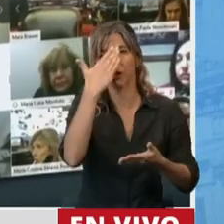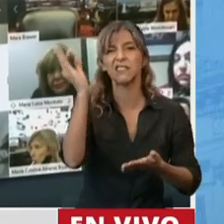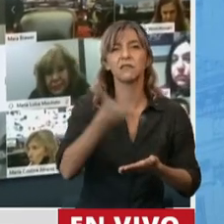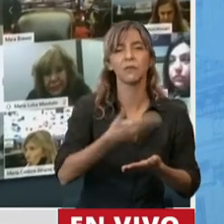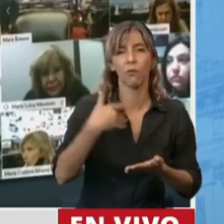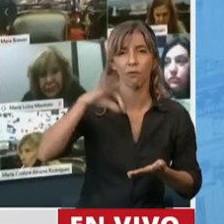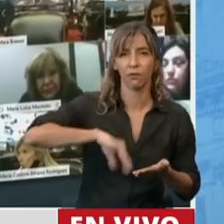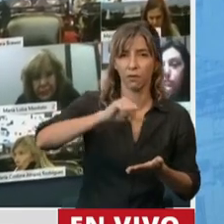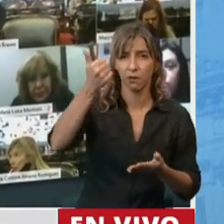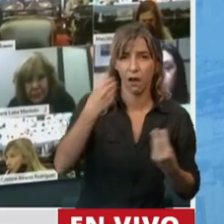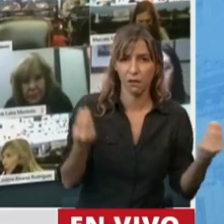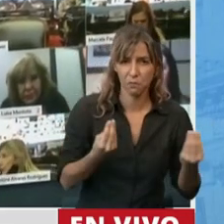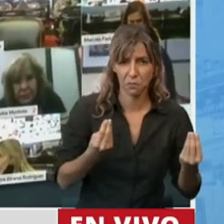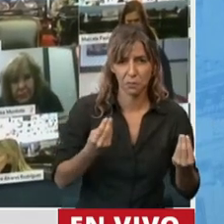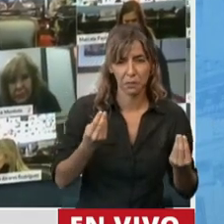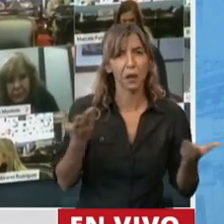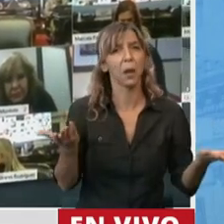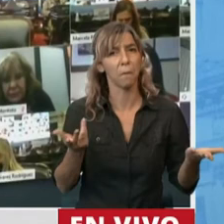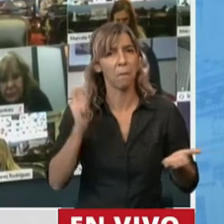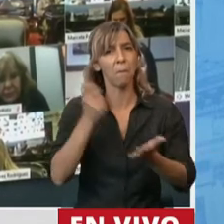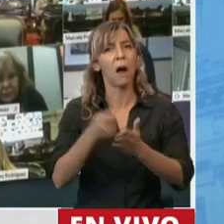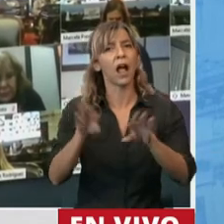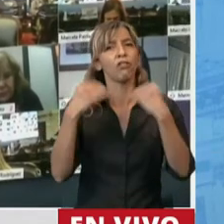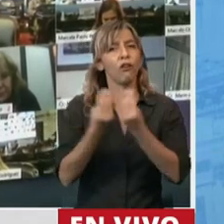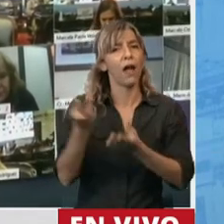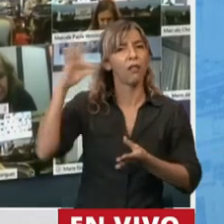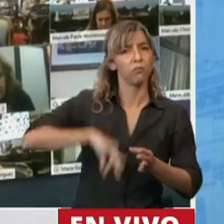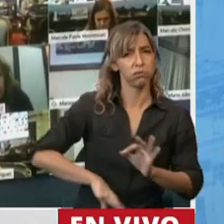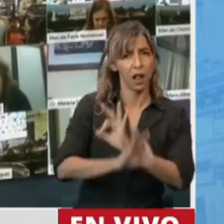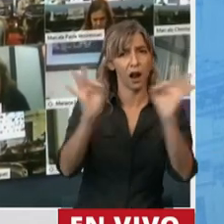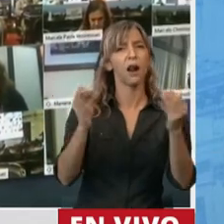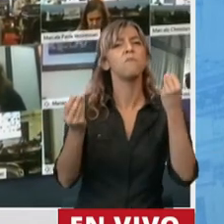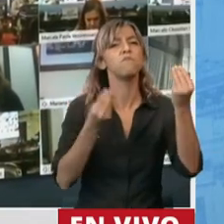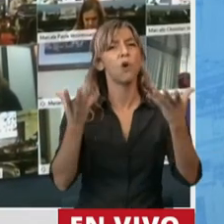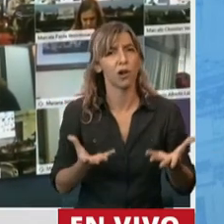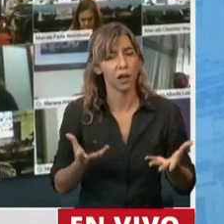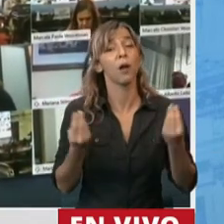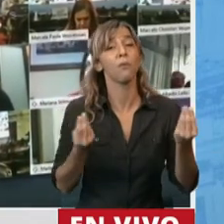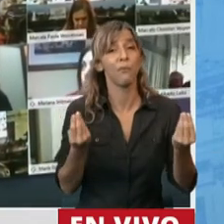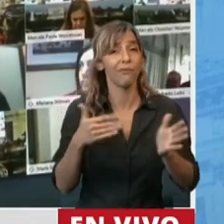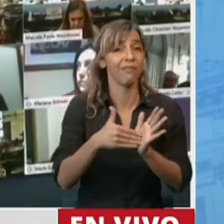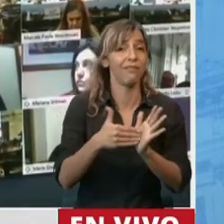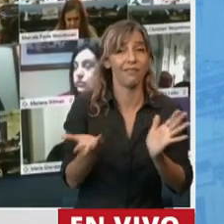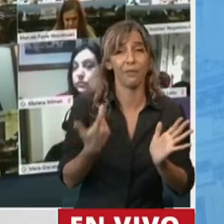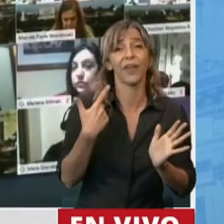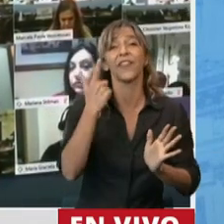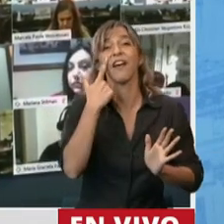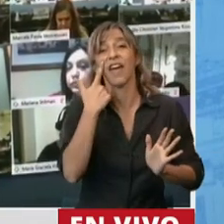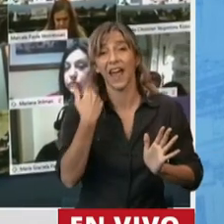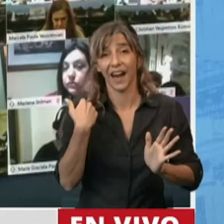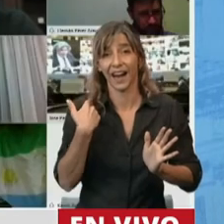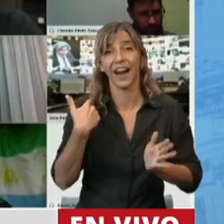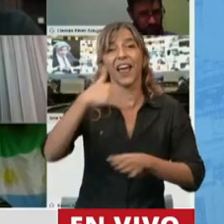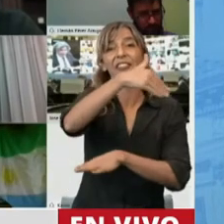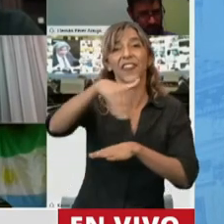ganancia. No pagan los ingresos brutos porque en la provincia donde tengan su domicilio legal y comercial, donde tienen su domicilio legal y